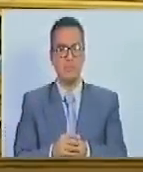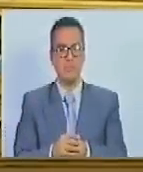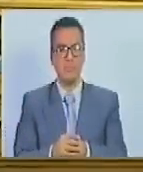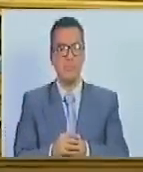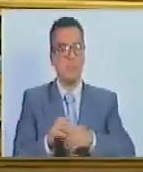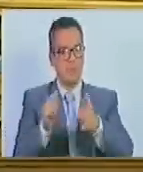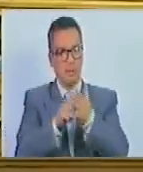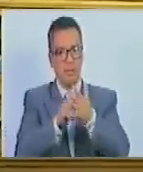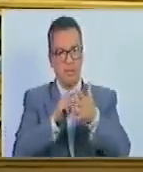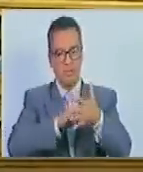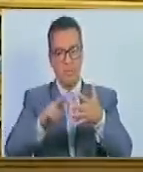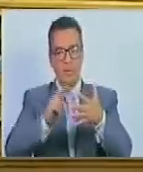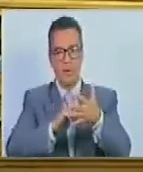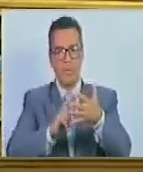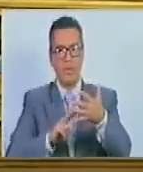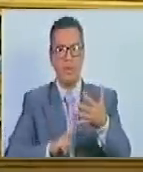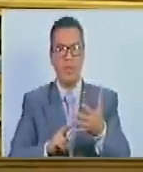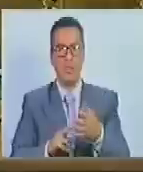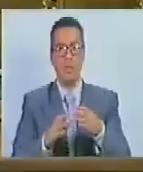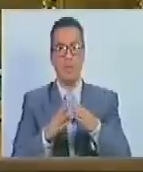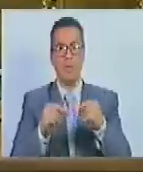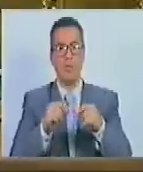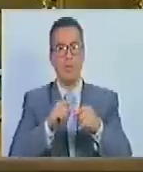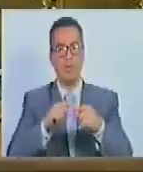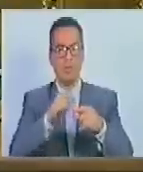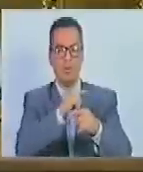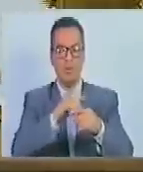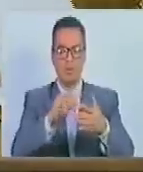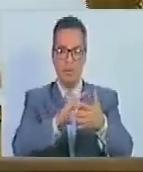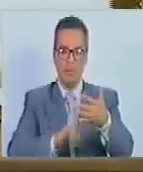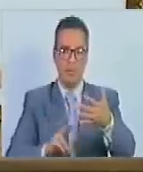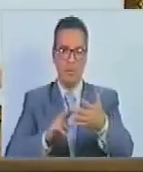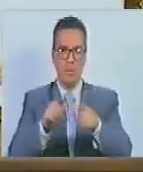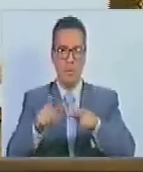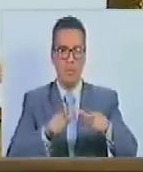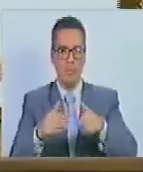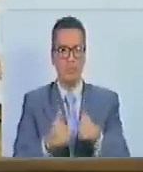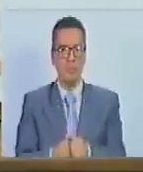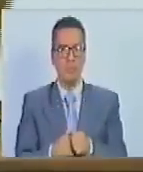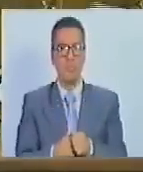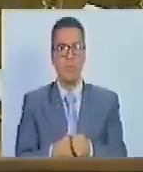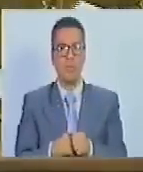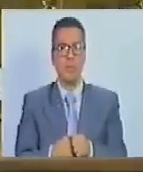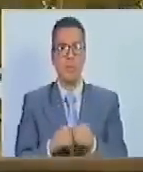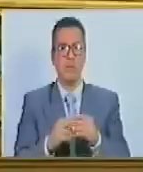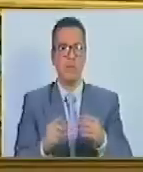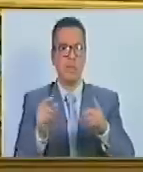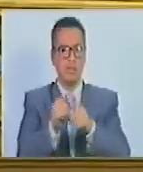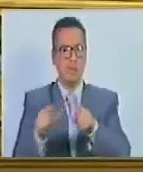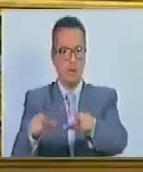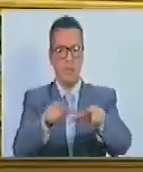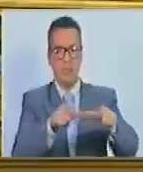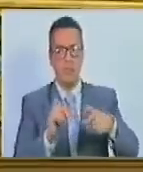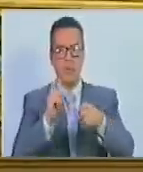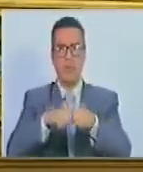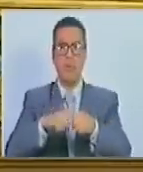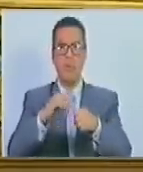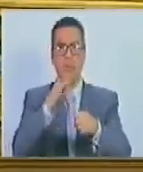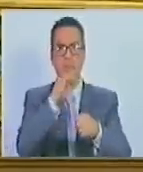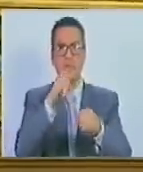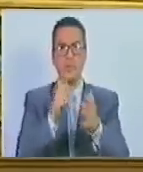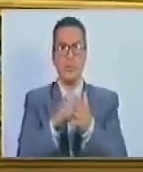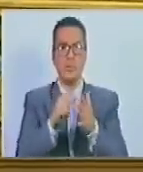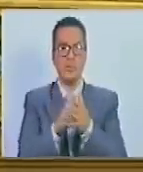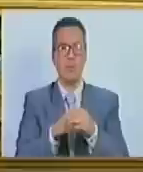Siguiente punto de la cuenta. Esto de la cuenta, presidente. Bien, vamos a dar un espacio para intervenciones, puntos de información,